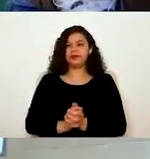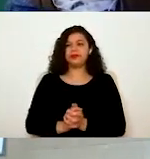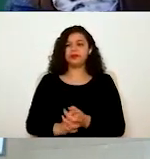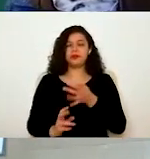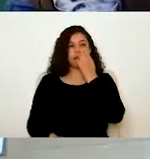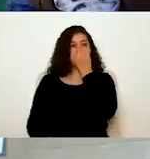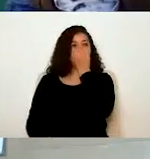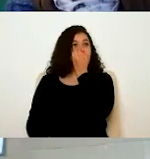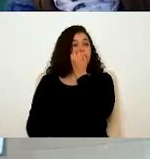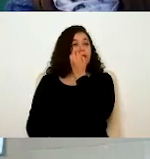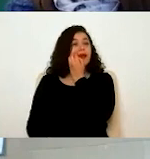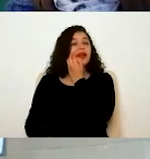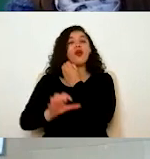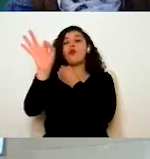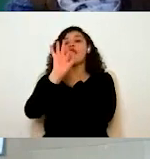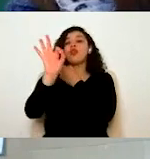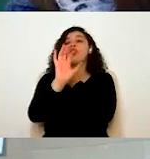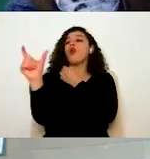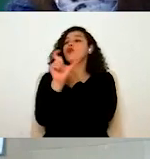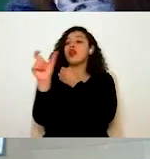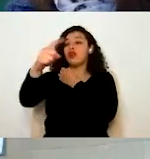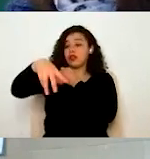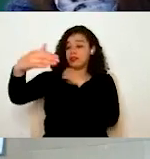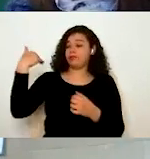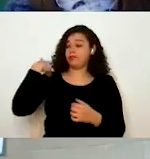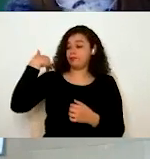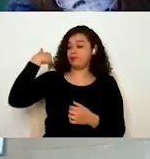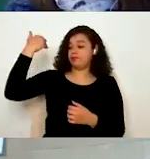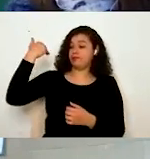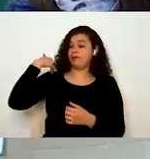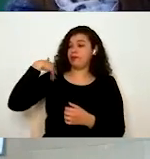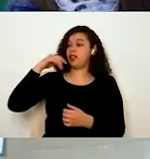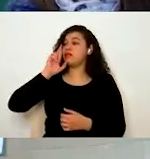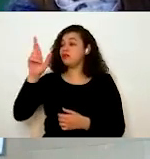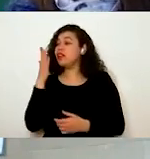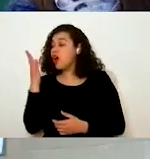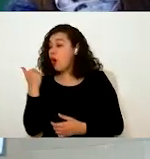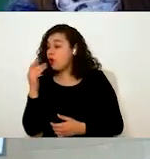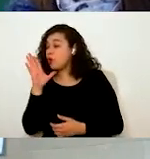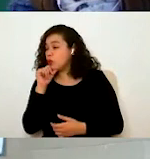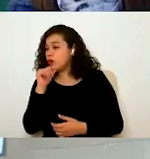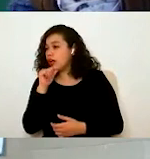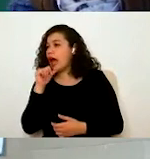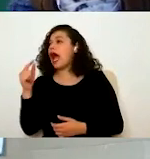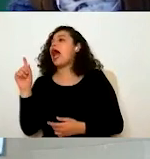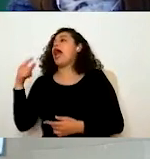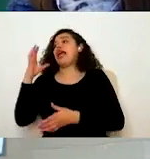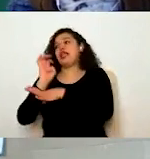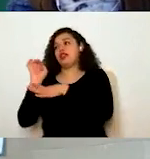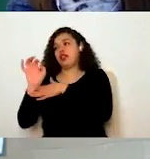ingresan una solicitud que la mesa no puede dar respuesta, se canaliza a las diferentes áreas. Nosotros tenemos